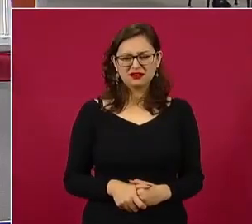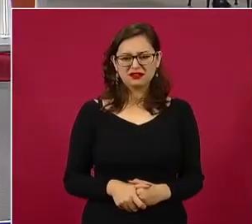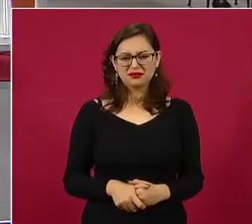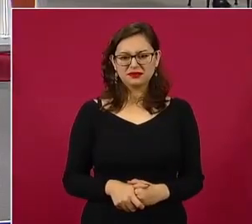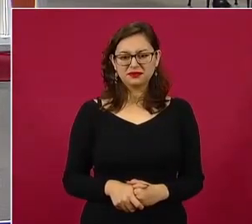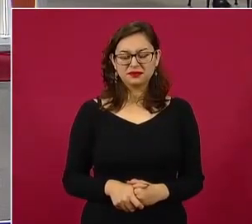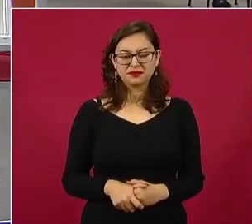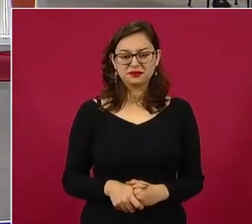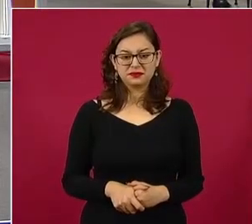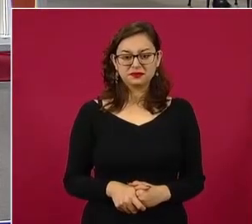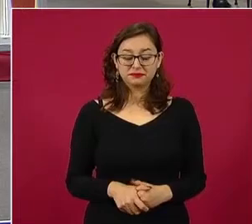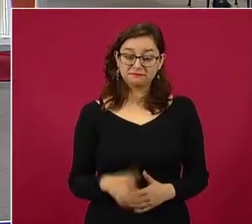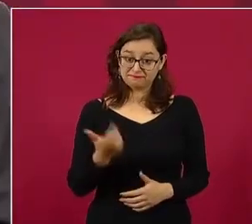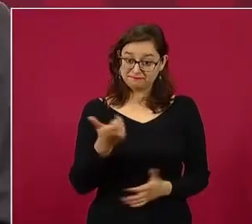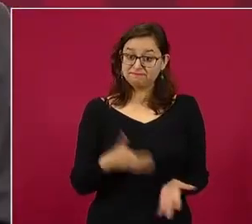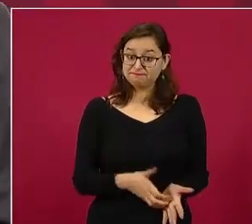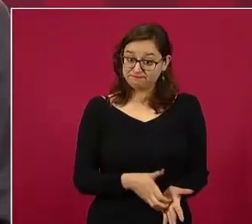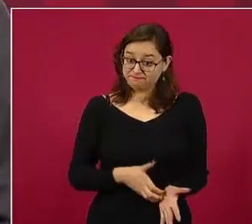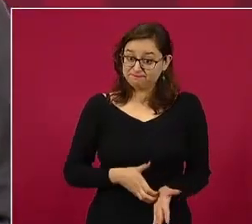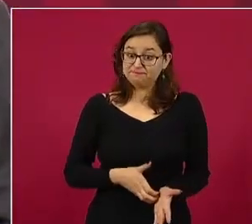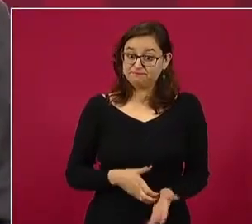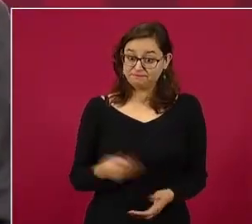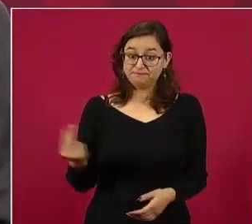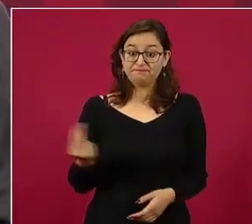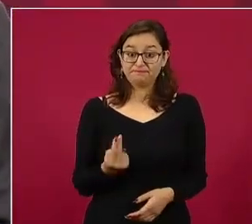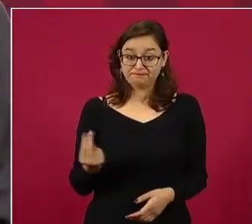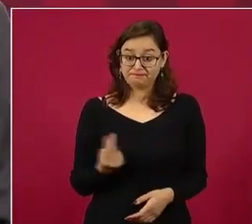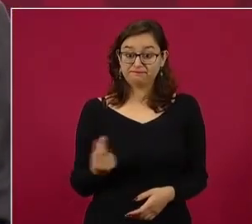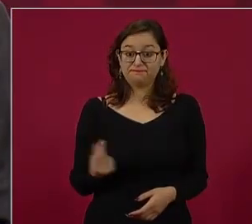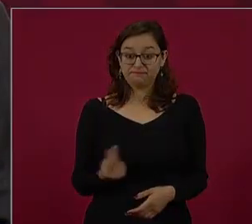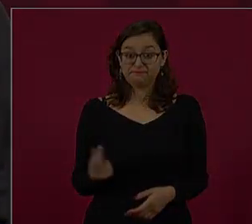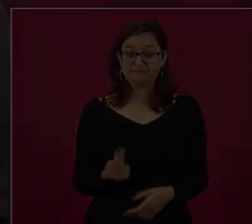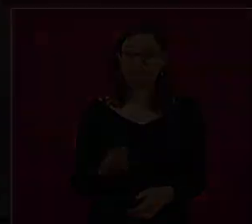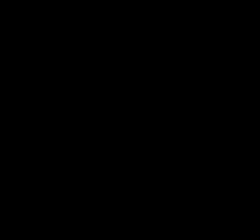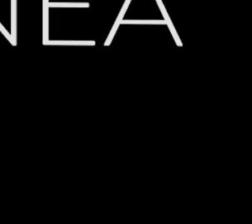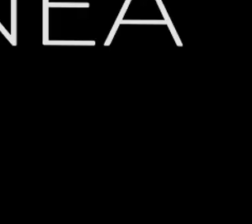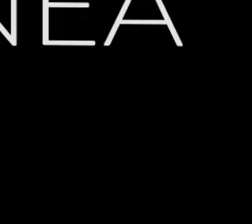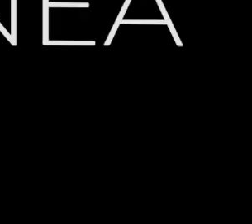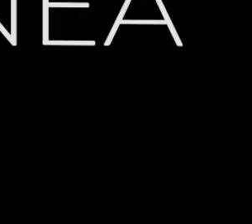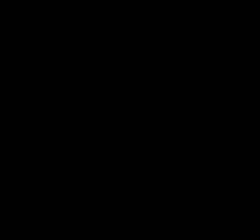ahorrar. Eso es todo.